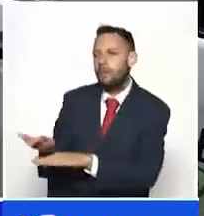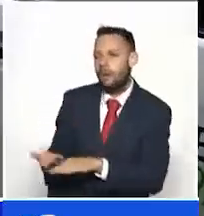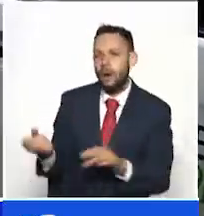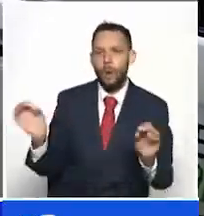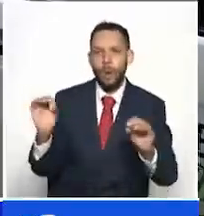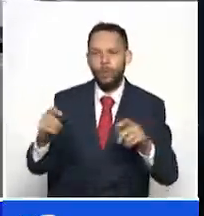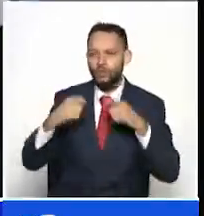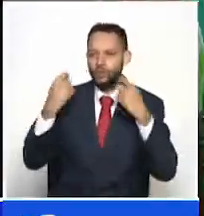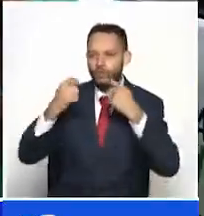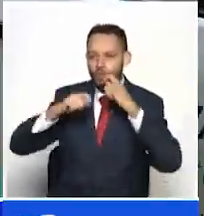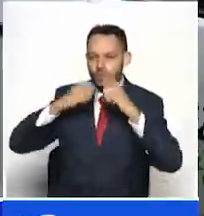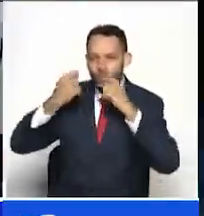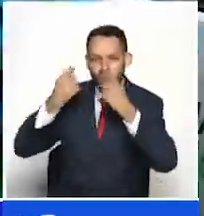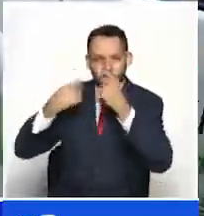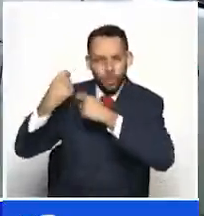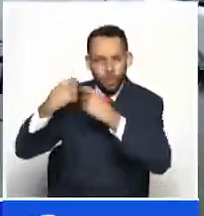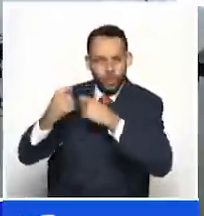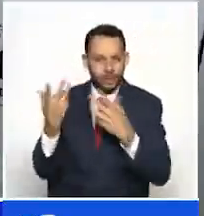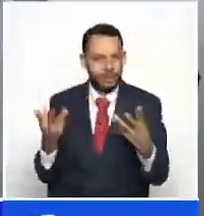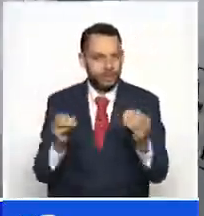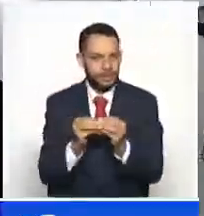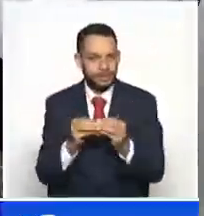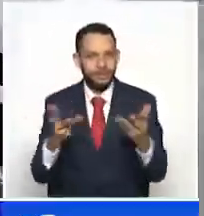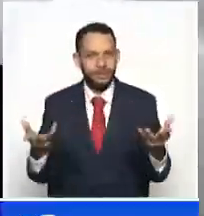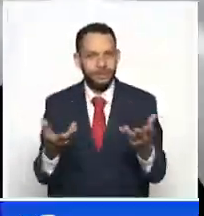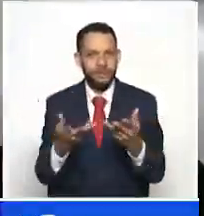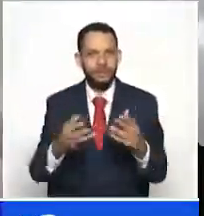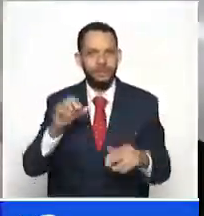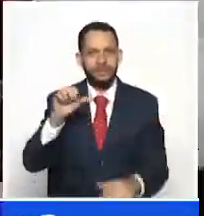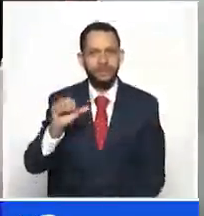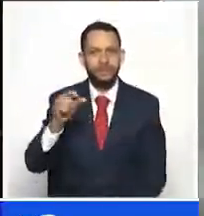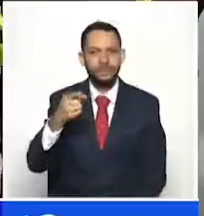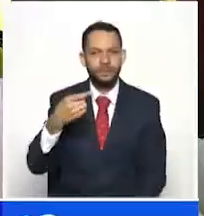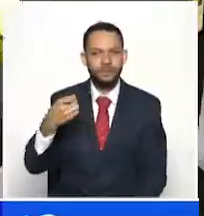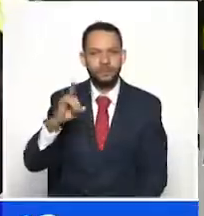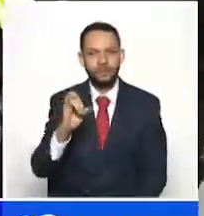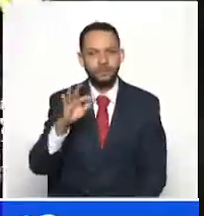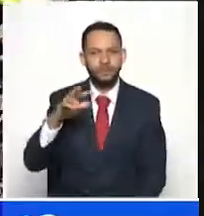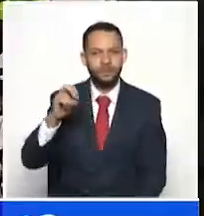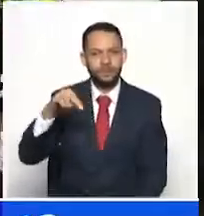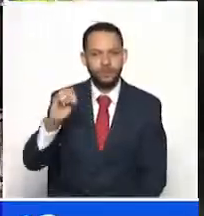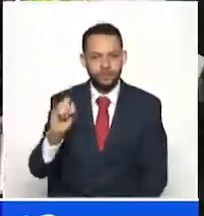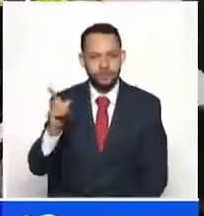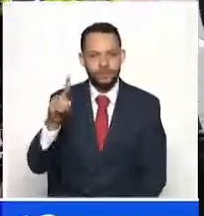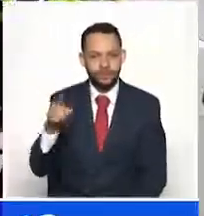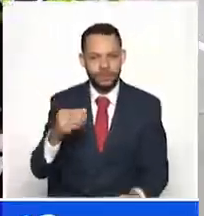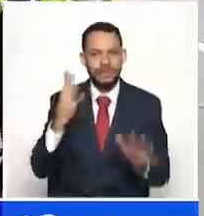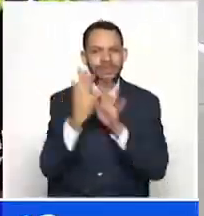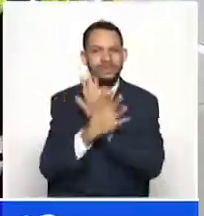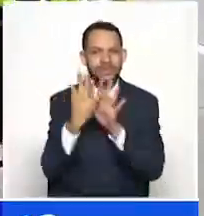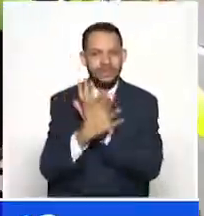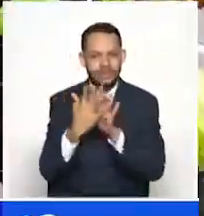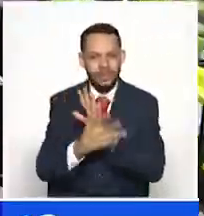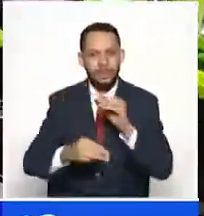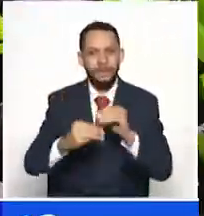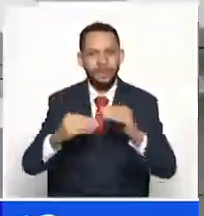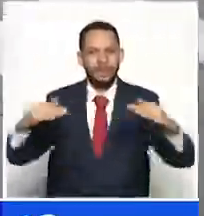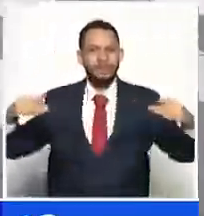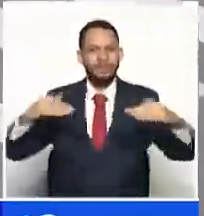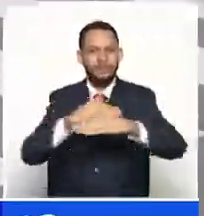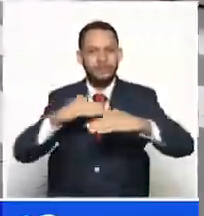productos en las calles de la ciudad. Sectores como Los Agustinos, El Centro, las avenidas Santander y Panamericana, San Marcel,